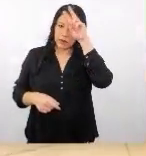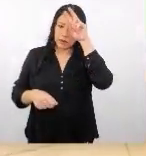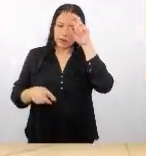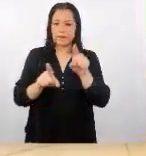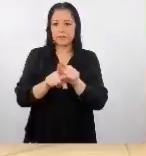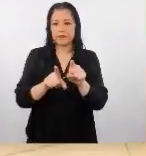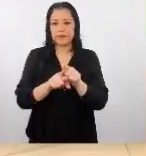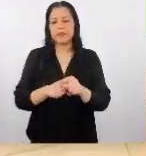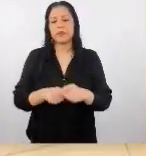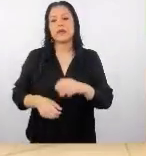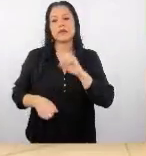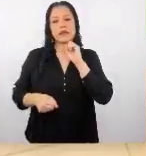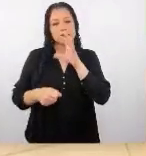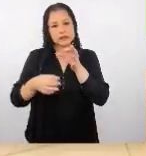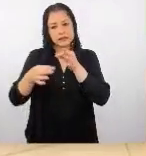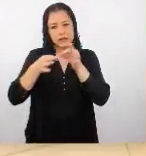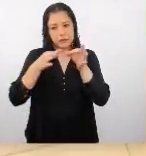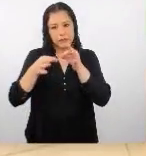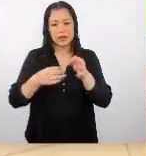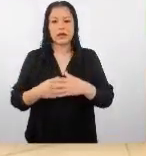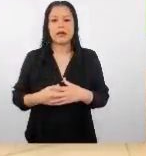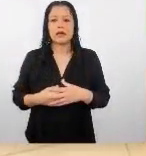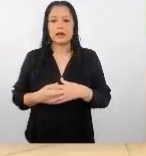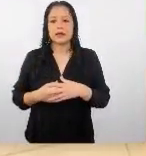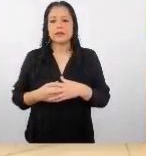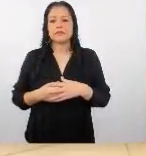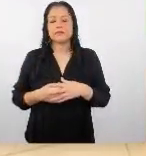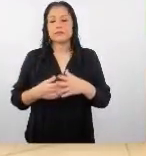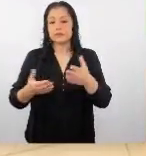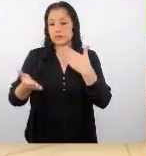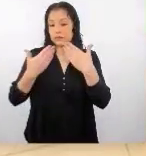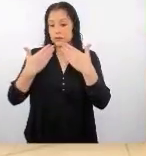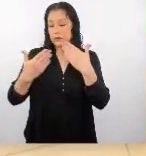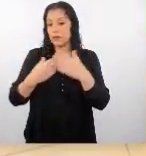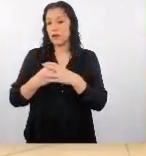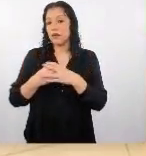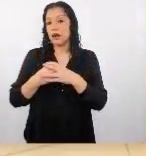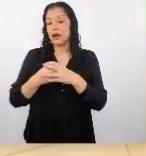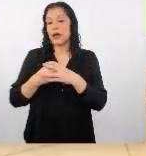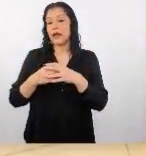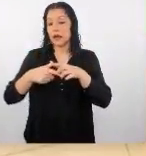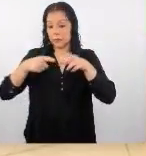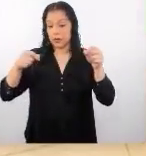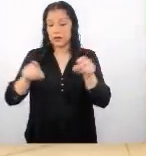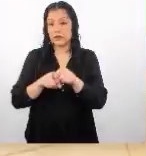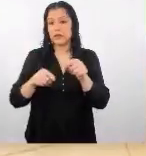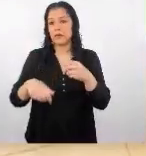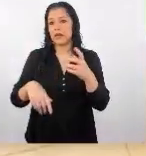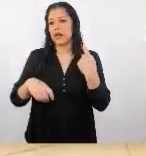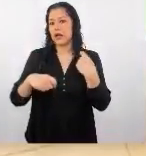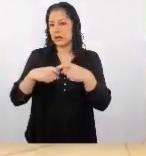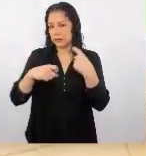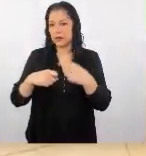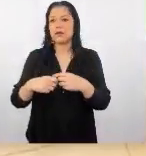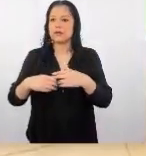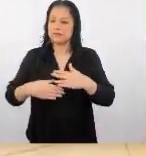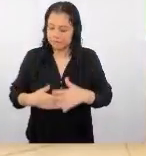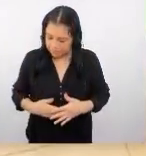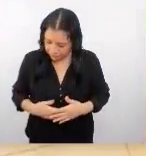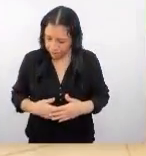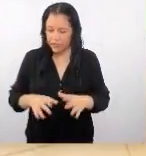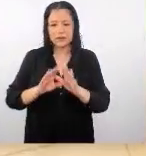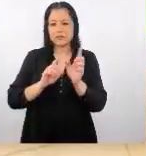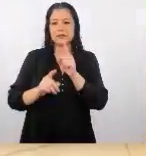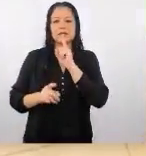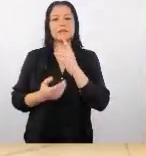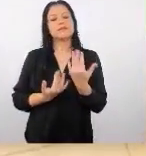ha pasado que se les da la indicación muchas veces ya se les da en japonés en español para ustedes ellos simplemente les hacen la vida y ya no hablan más con ustedes